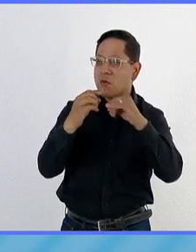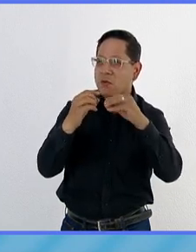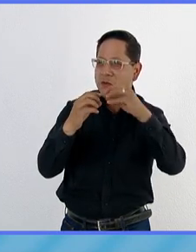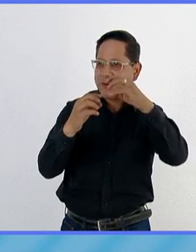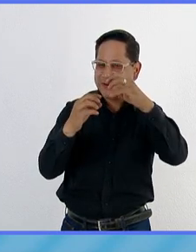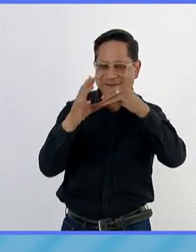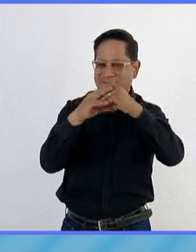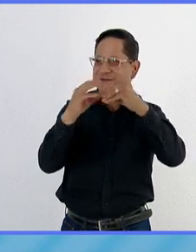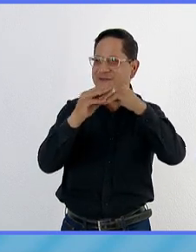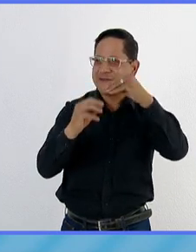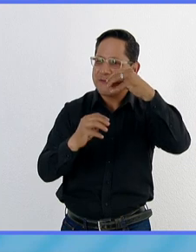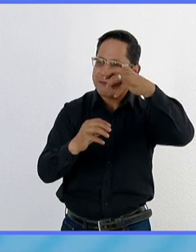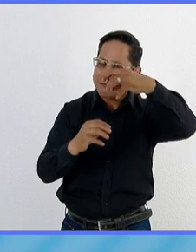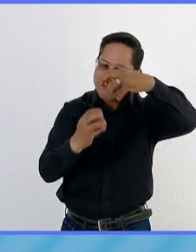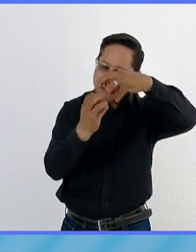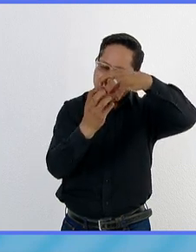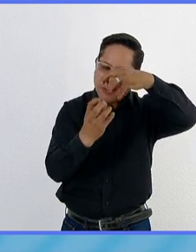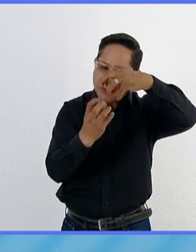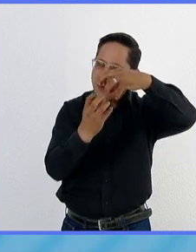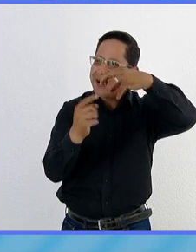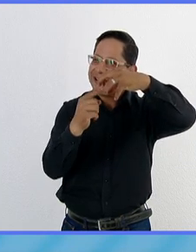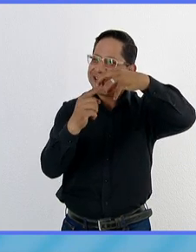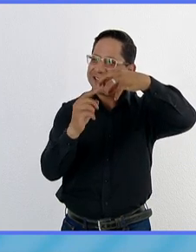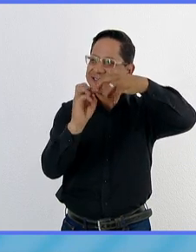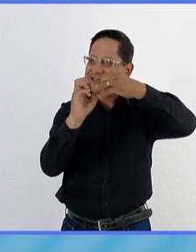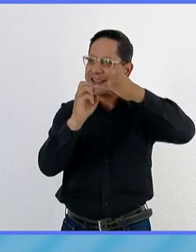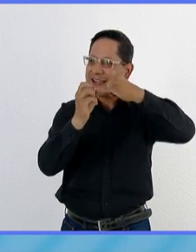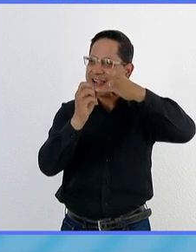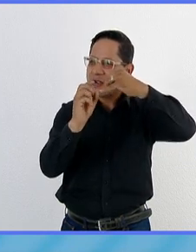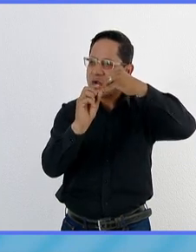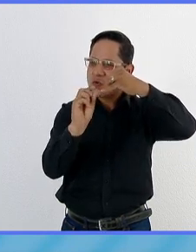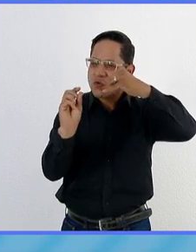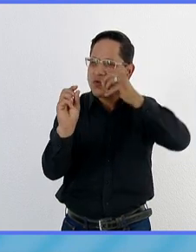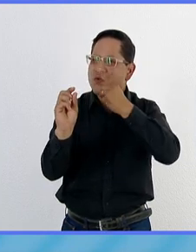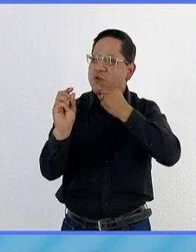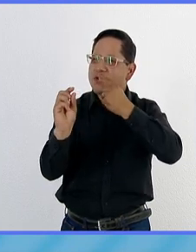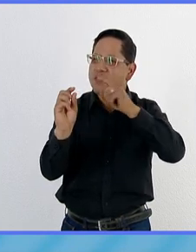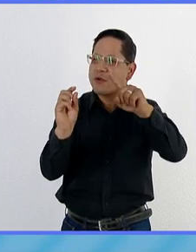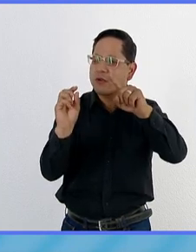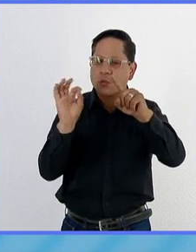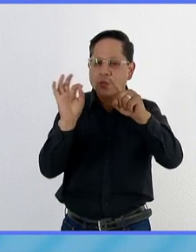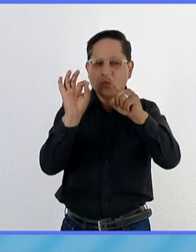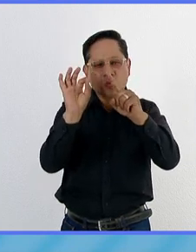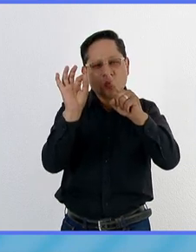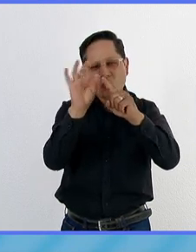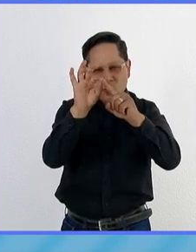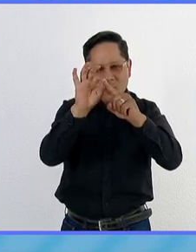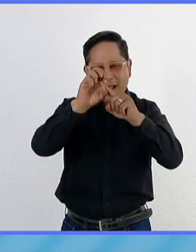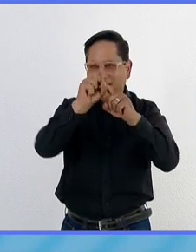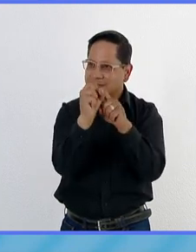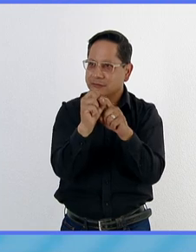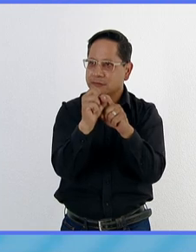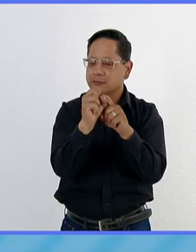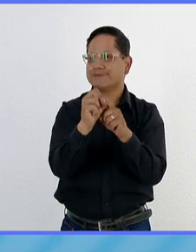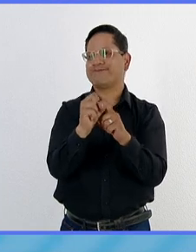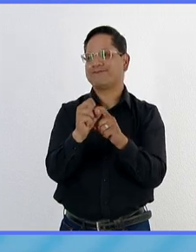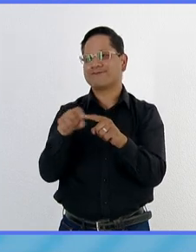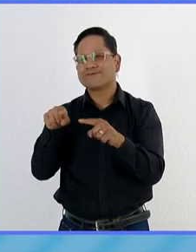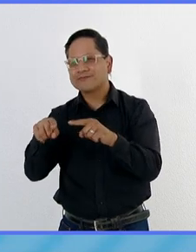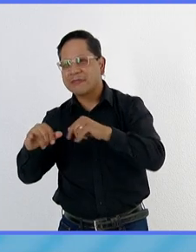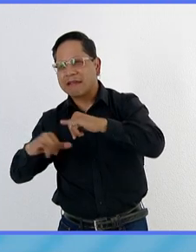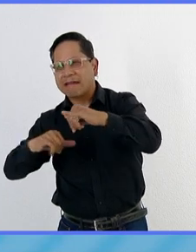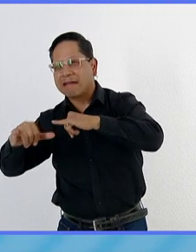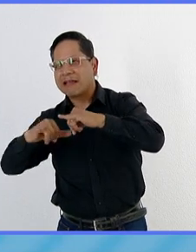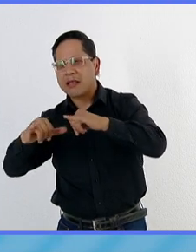Entonces, hemos detectado... Es su paraíso. Es su paraíso, le encanta. Si hablamos de la zona geográfica, pues, es todo un